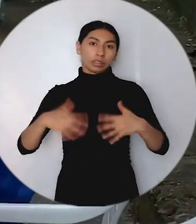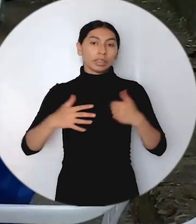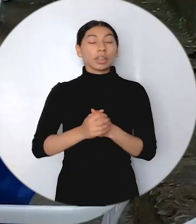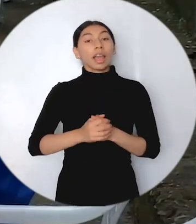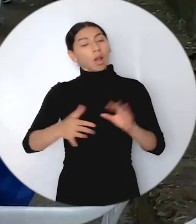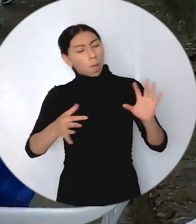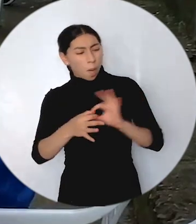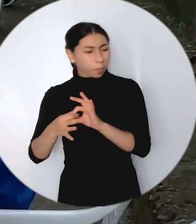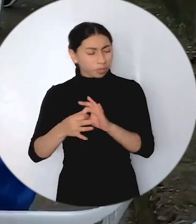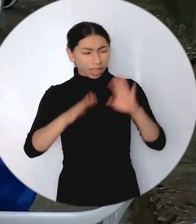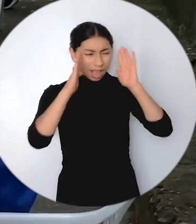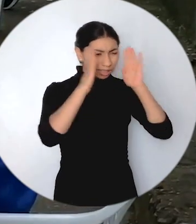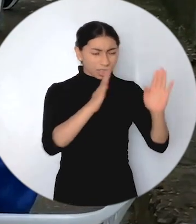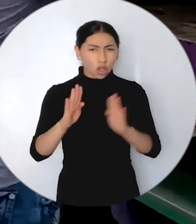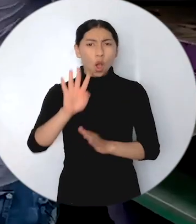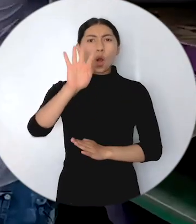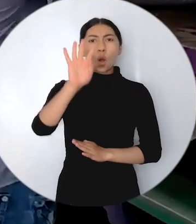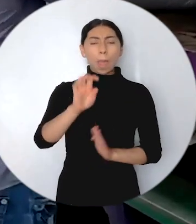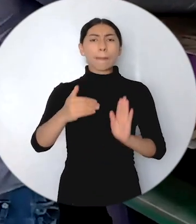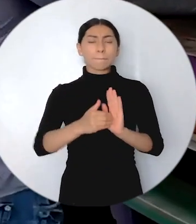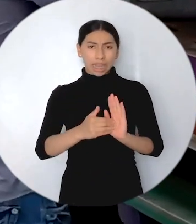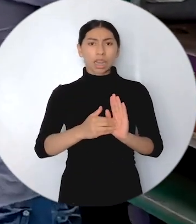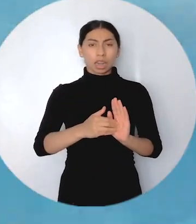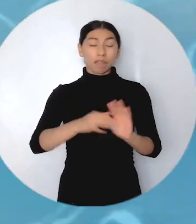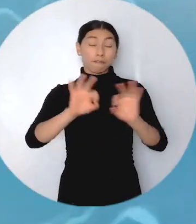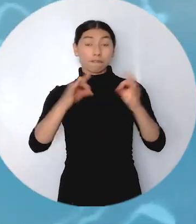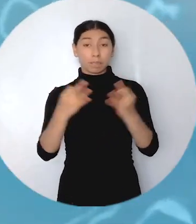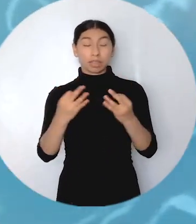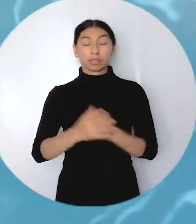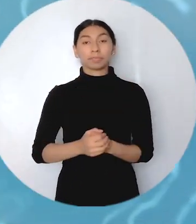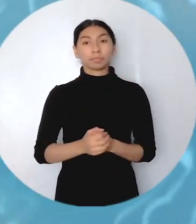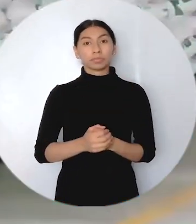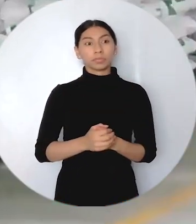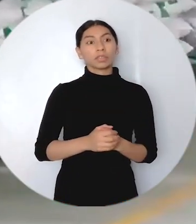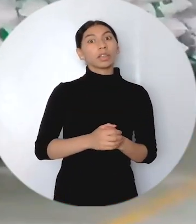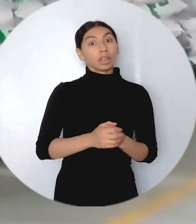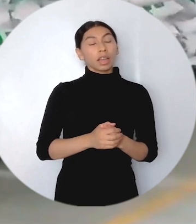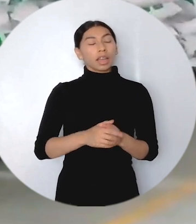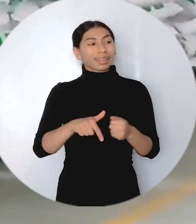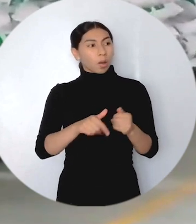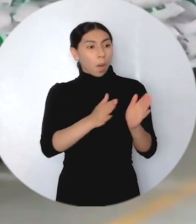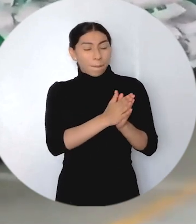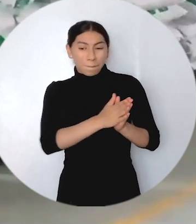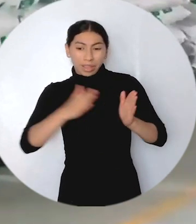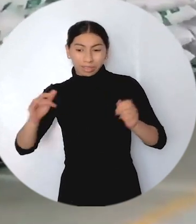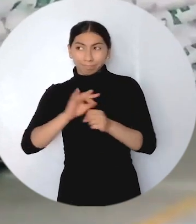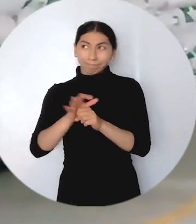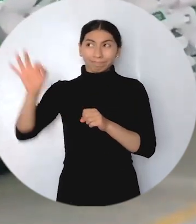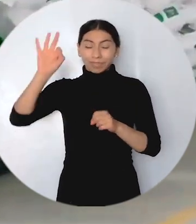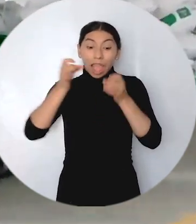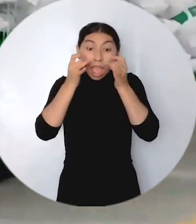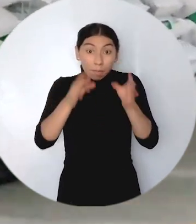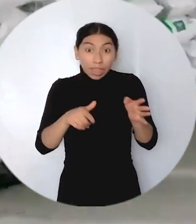país ha coordinado la atención a 9 mil 820 familias. Desde que fue decretado el estado de emergencia por la